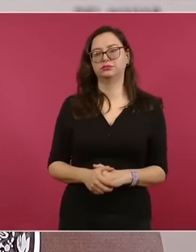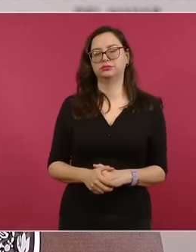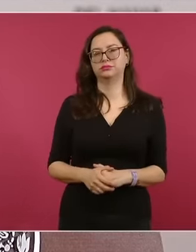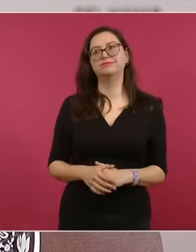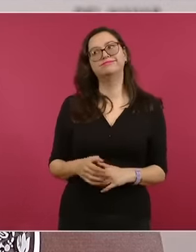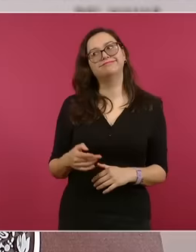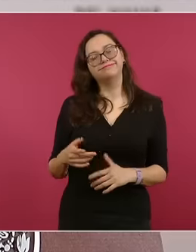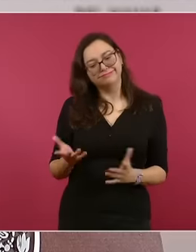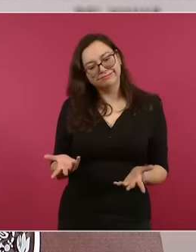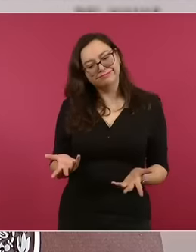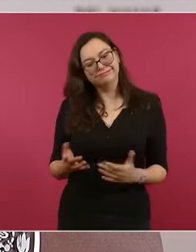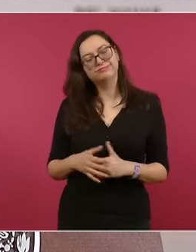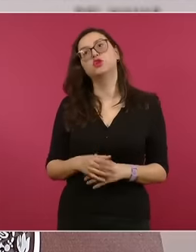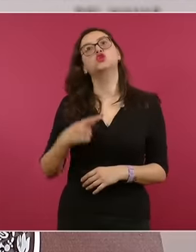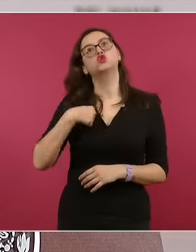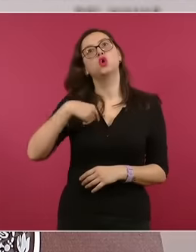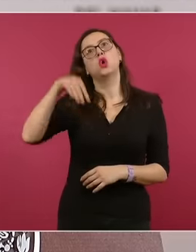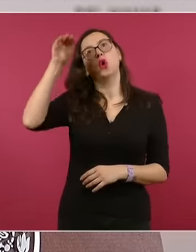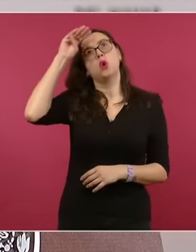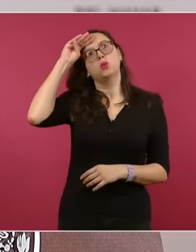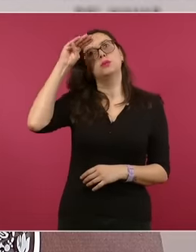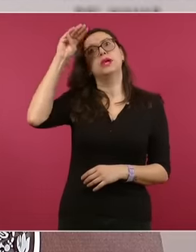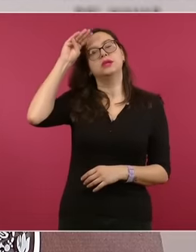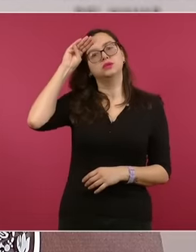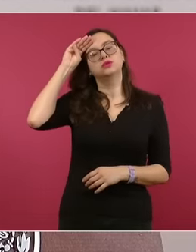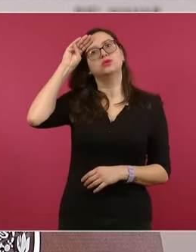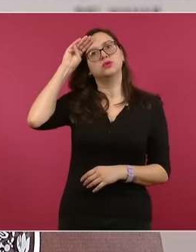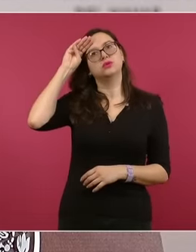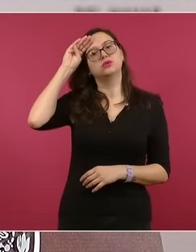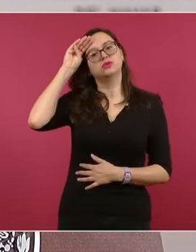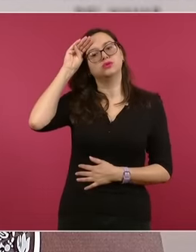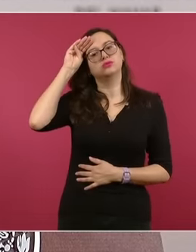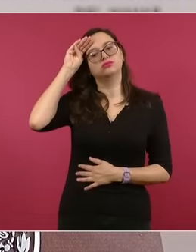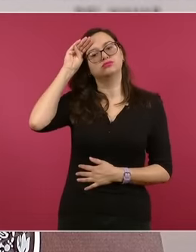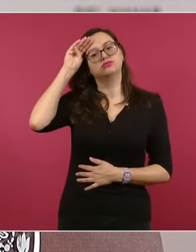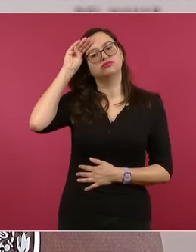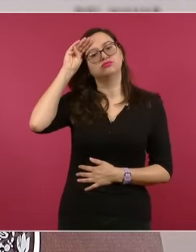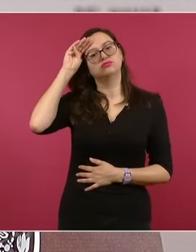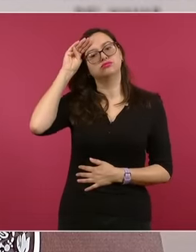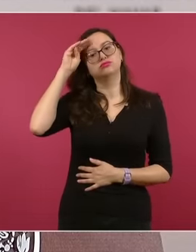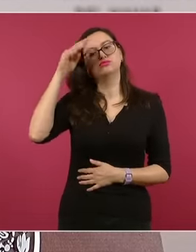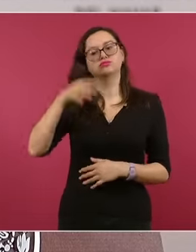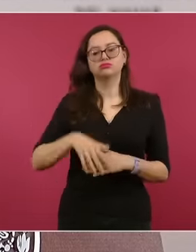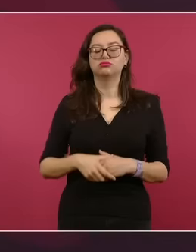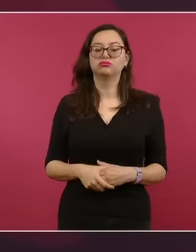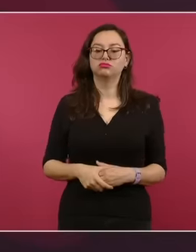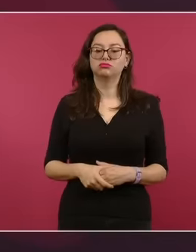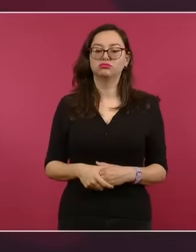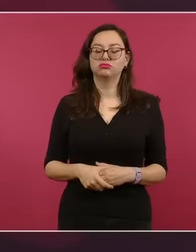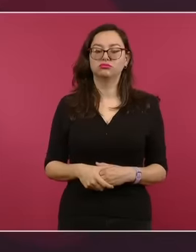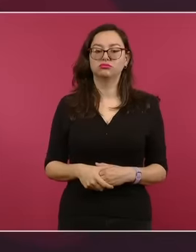una muy buena interpretación.